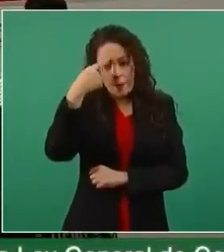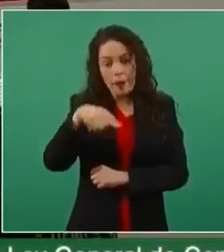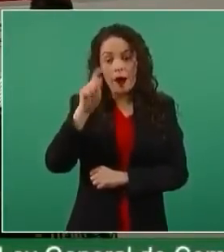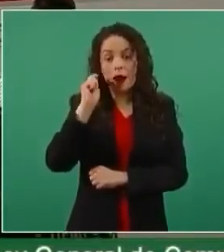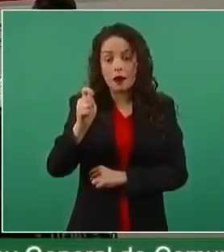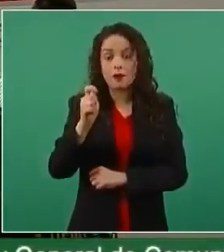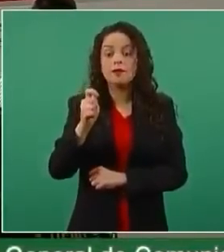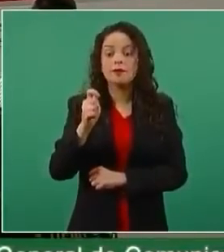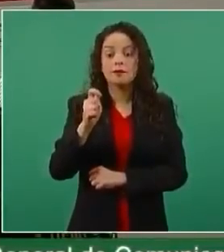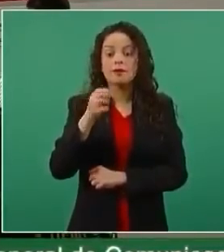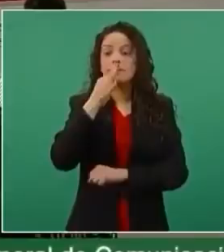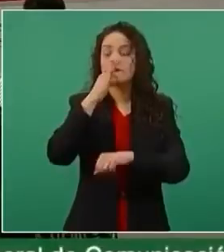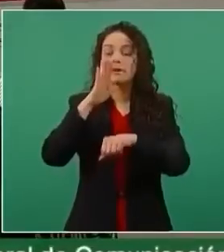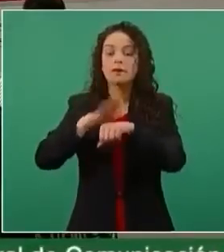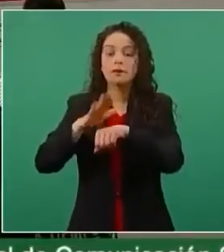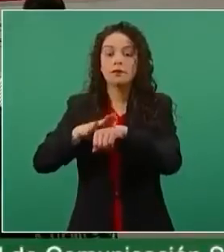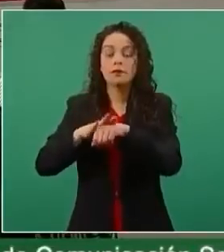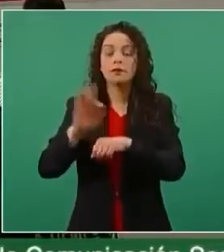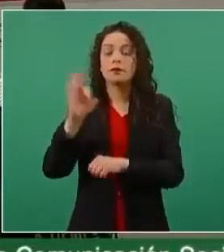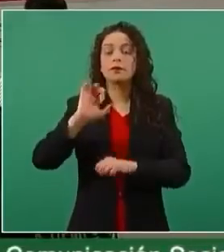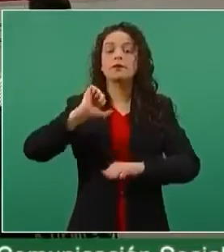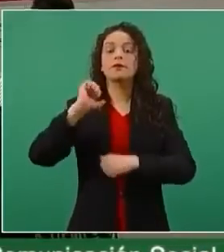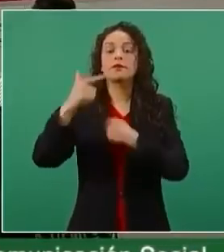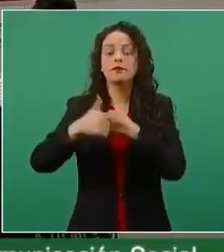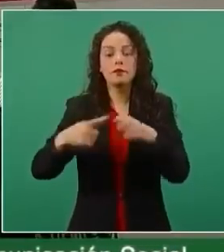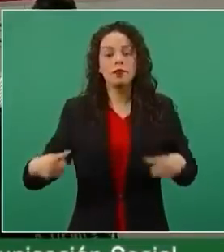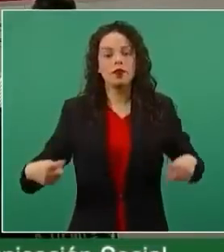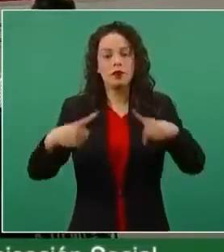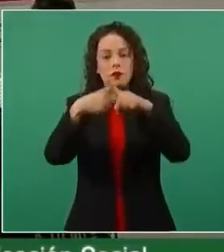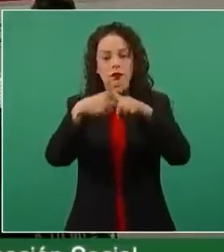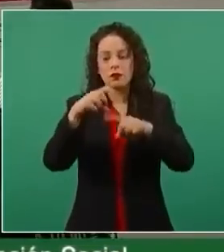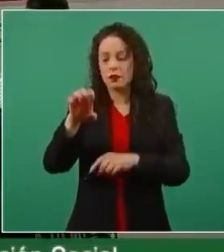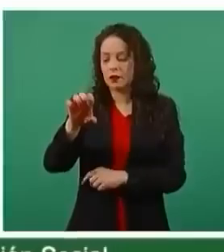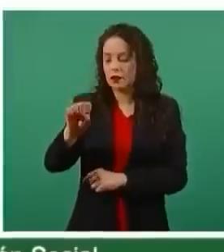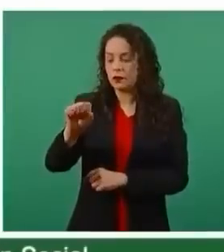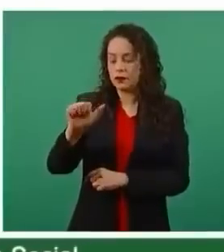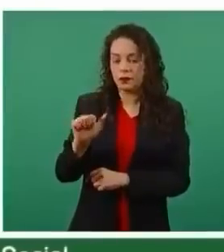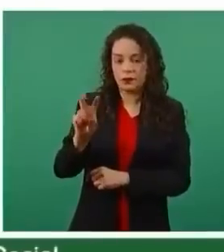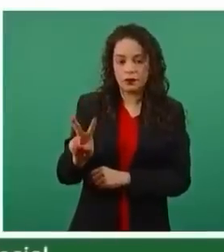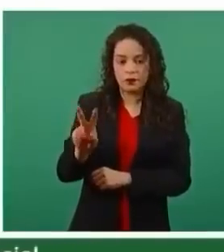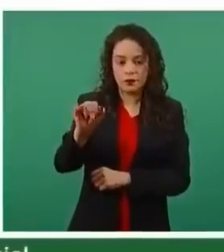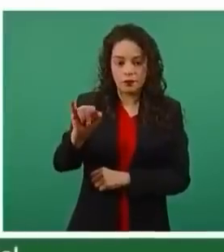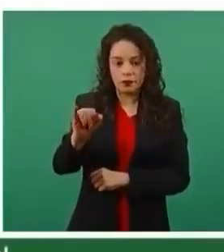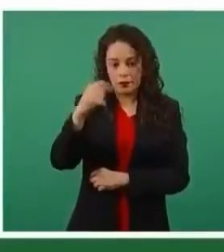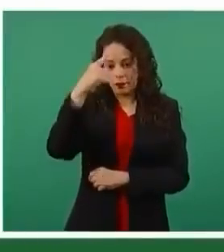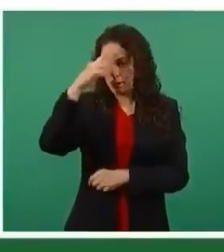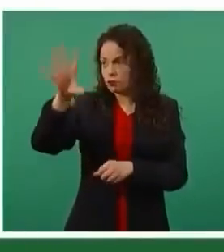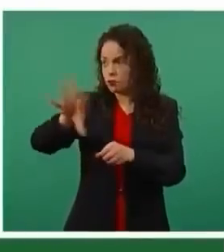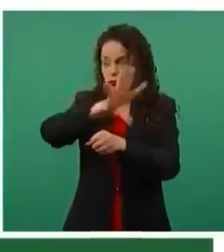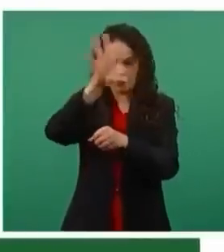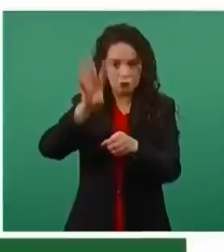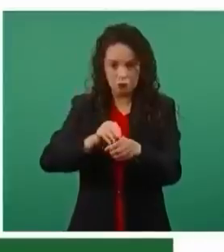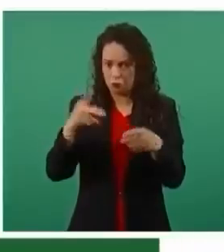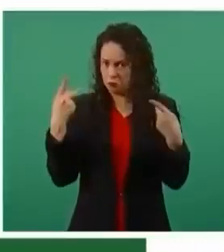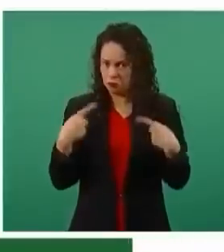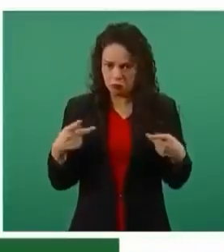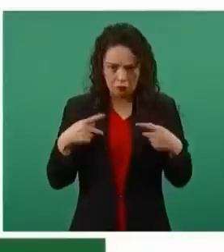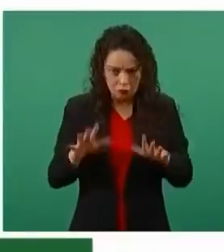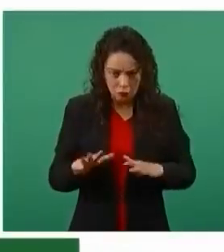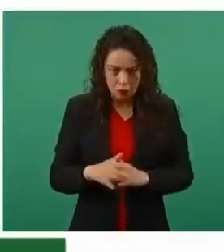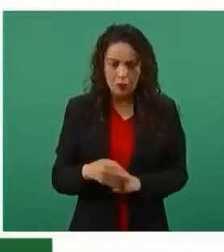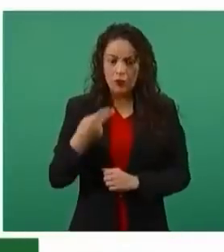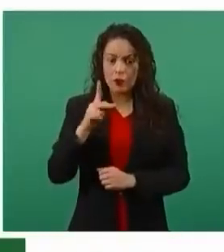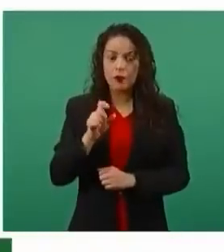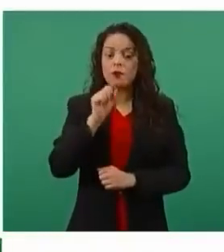eventos supuestamente asociados a vacunación, es en general para todas las personas, pero también lo pueden